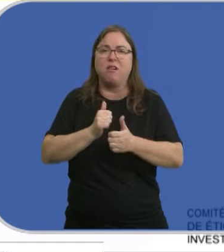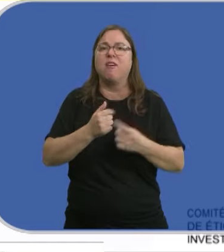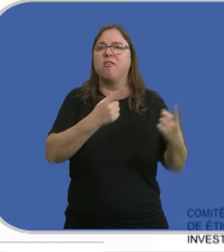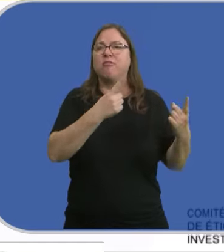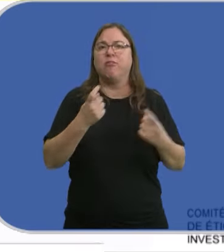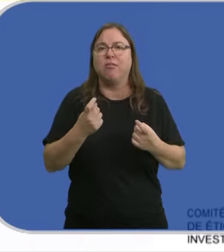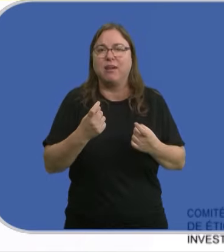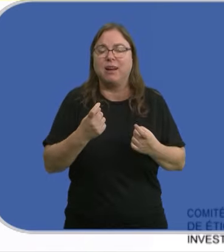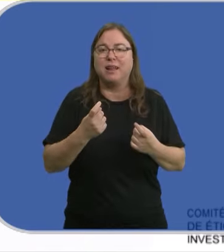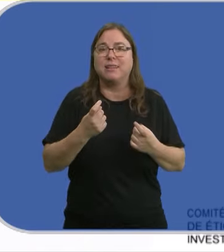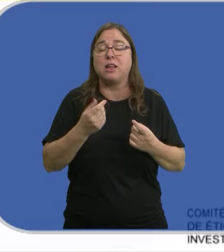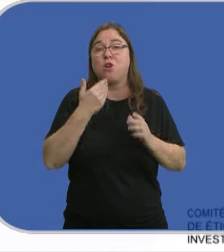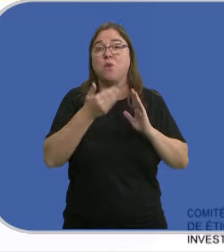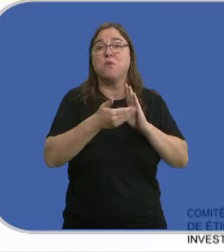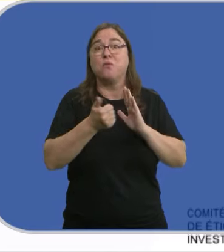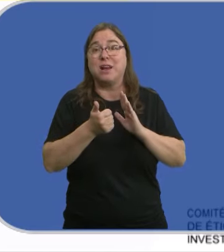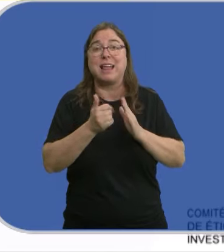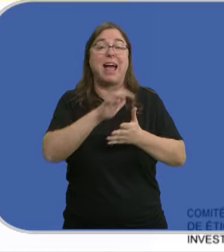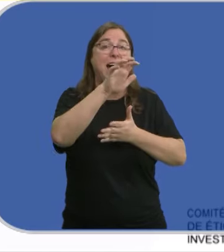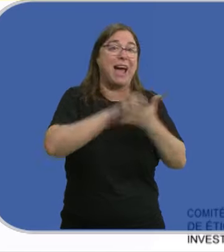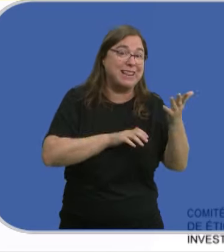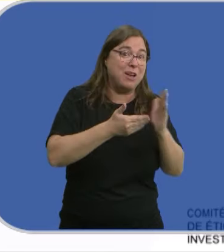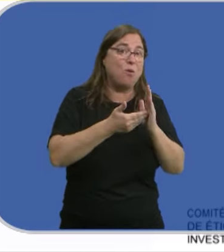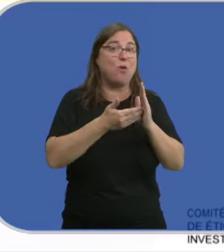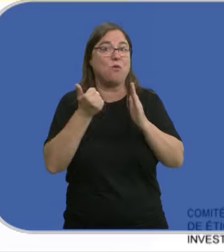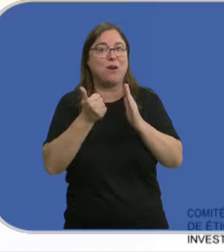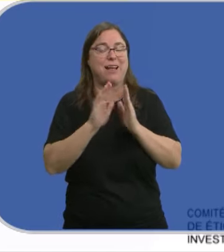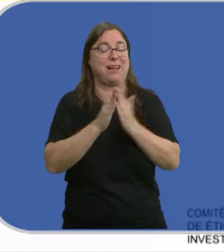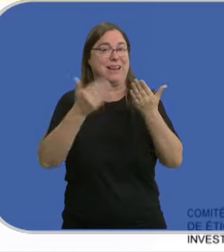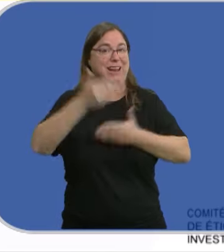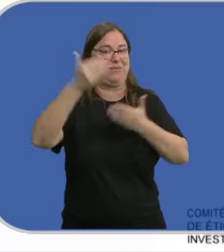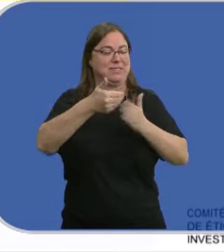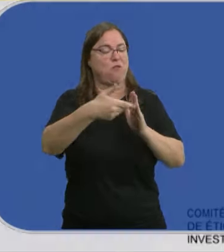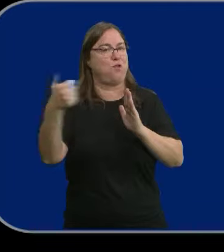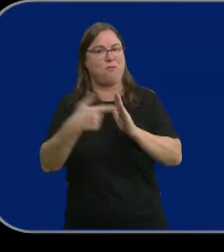aborda la retirada de muchos de sus artículos de revistas de prestigio.